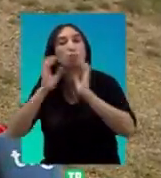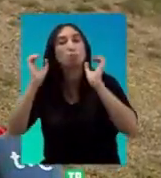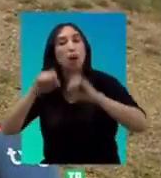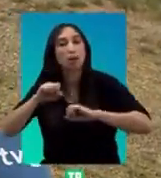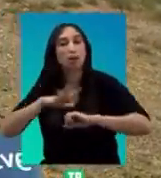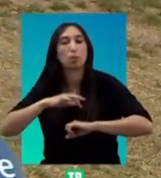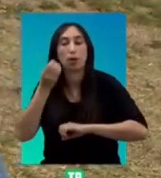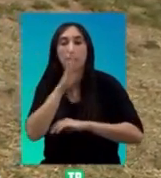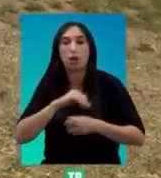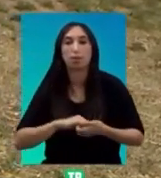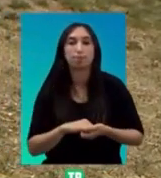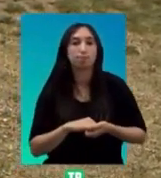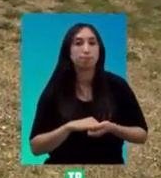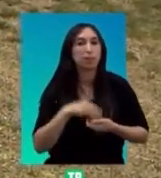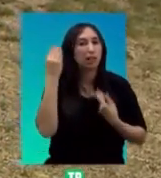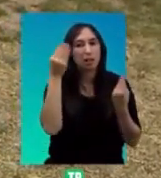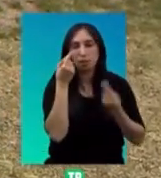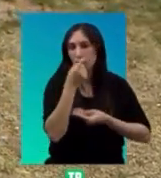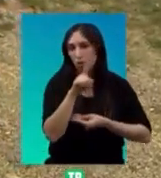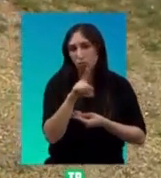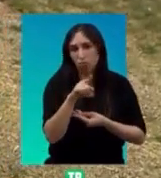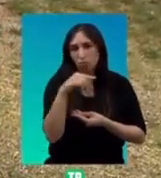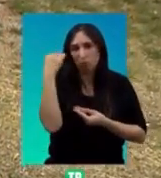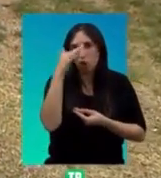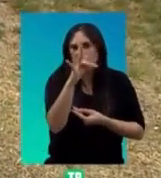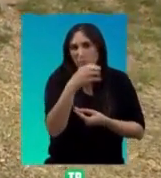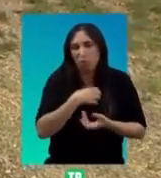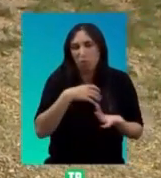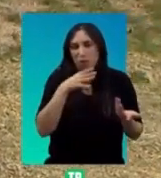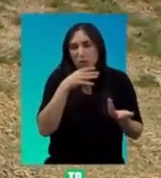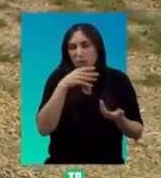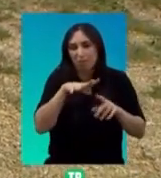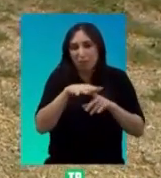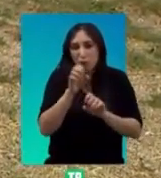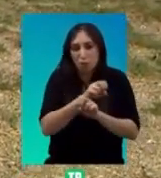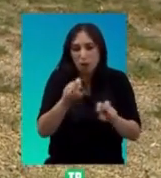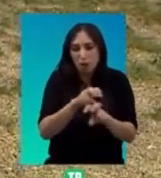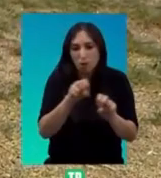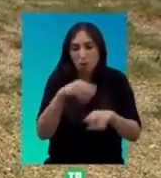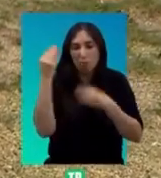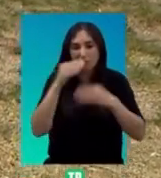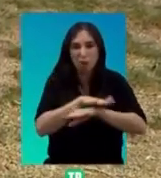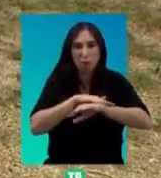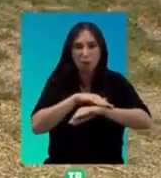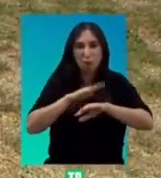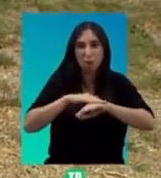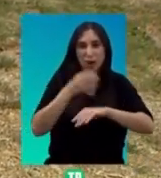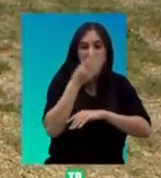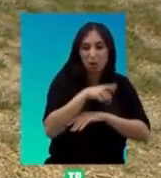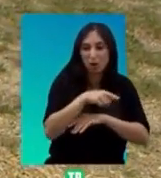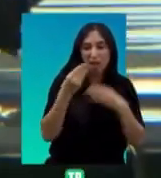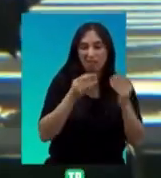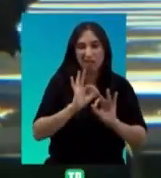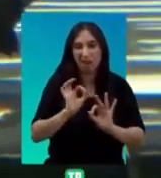optimismo... ...cada vez está peor la historia... ...y no creo que los gobiernos hagan nada por mejorarlo. ...sino para enriquecerse. Entonces,